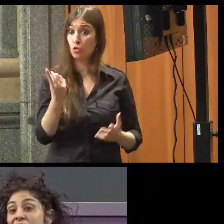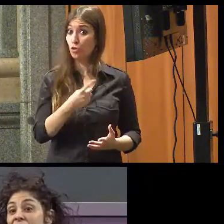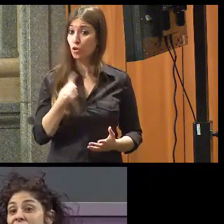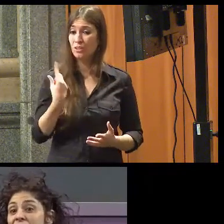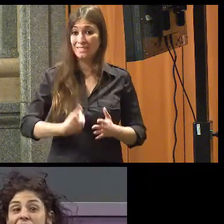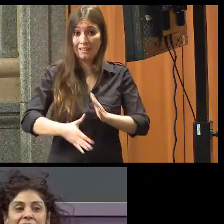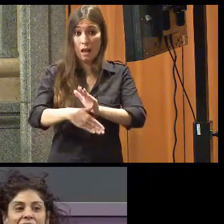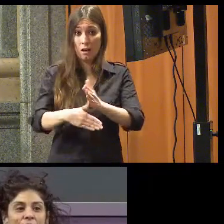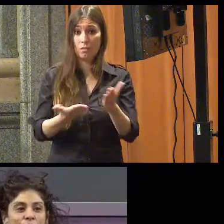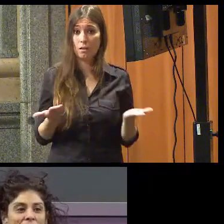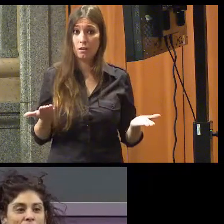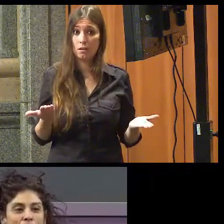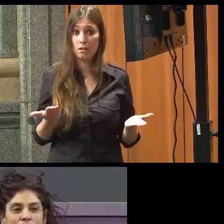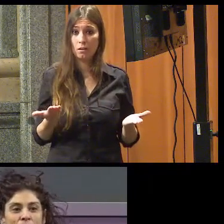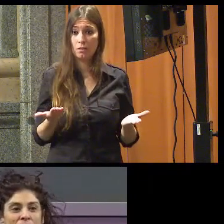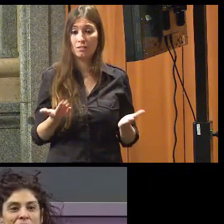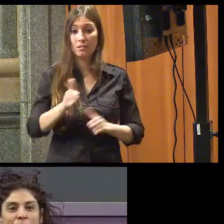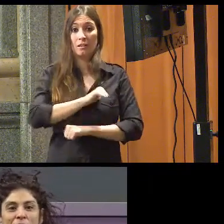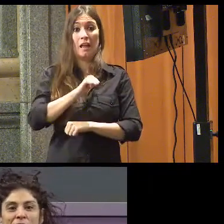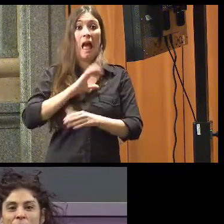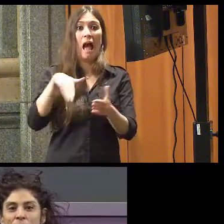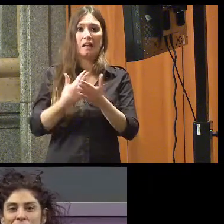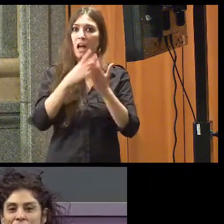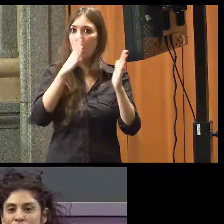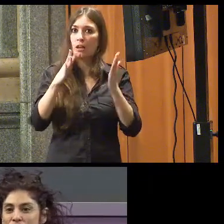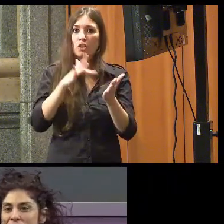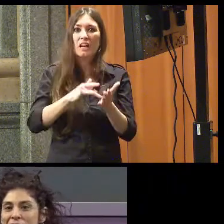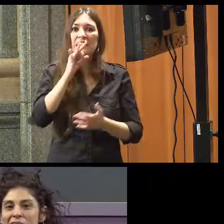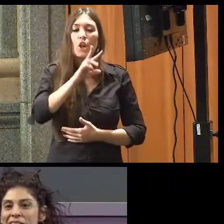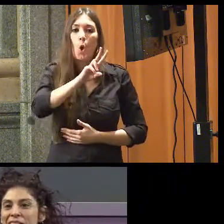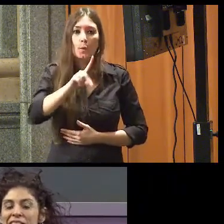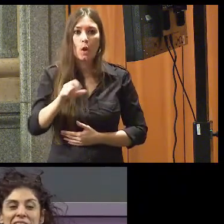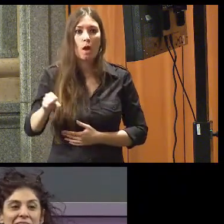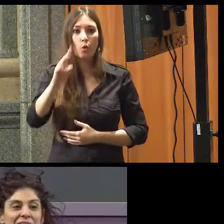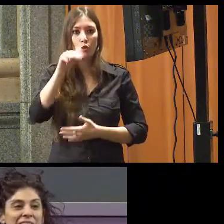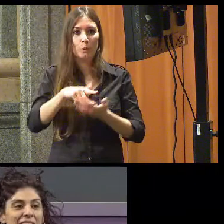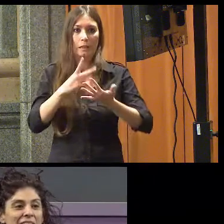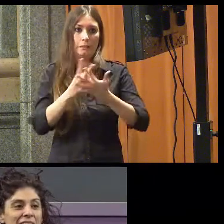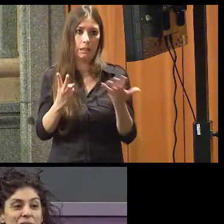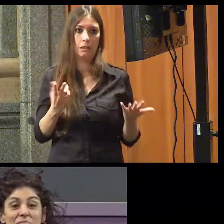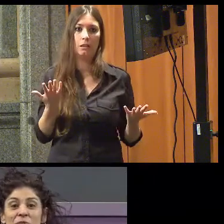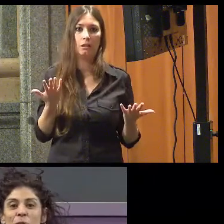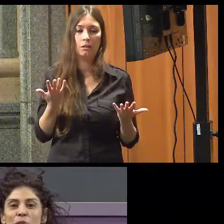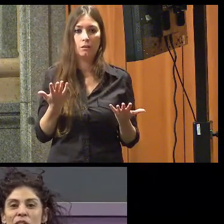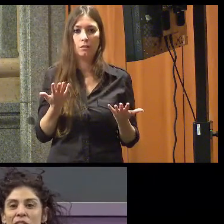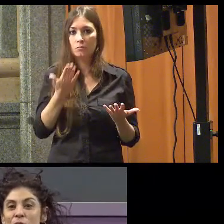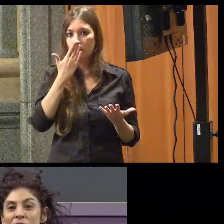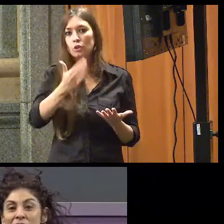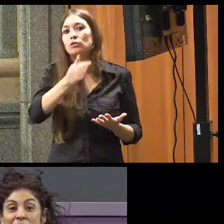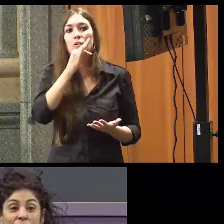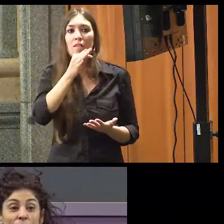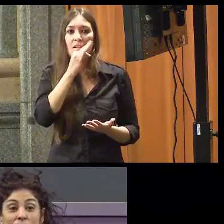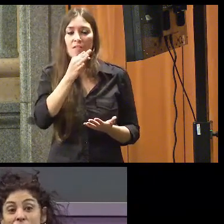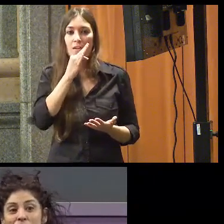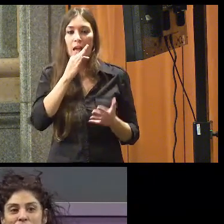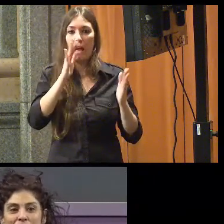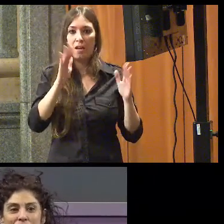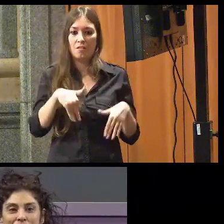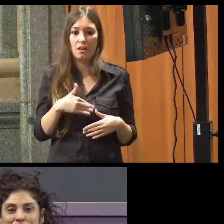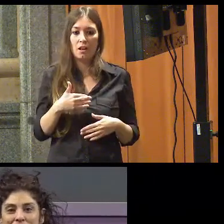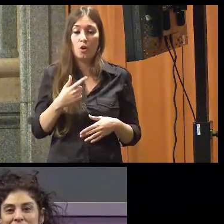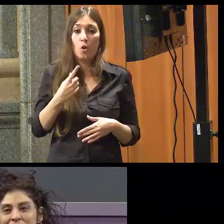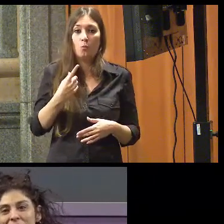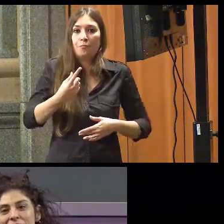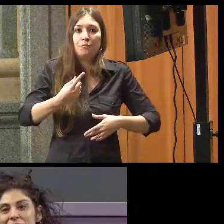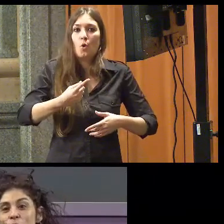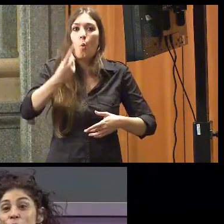tarde ya. No sé a qué esperamos. Estamos en el siglo XXI, en el año 2017. Y no hemos llegado ni a la